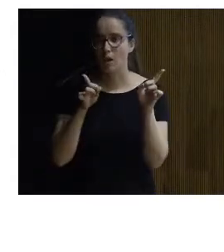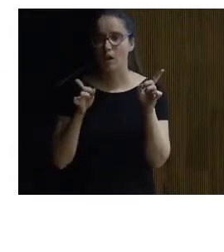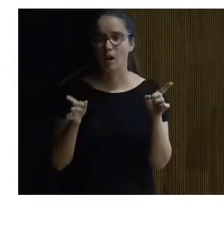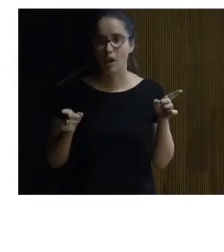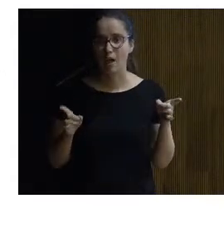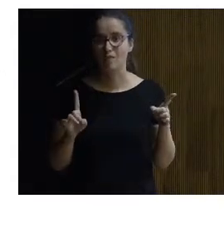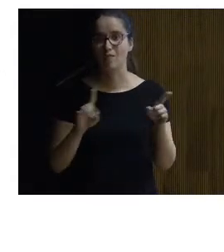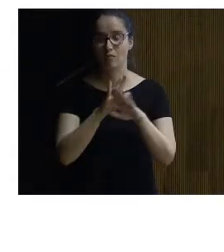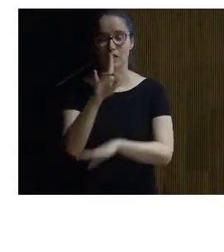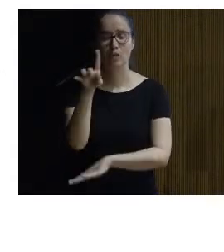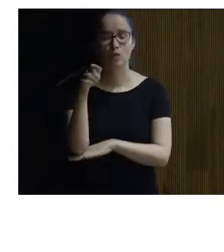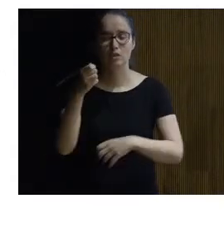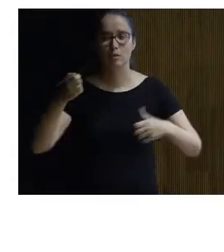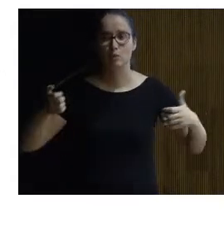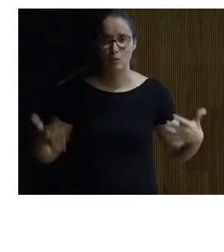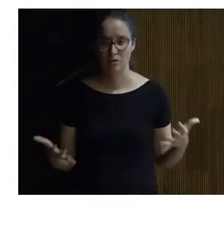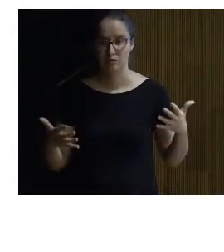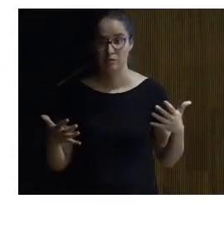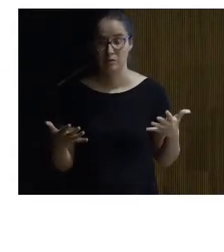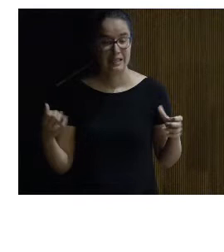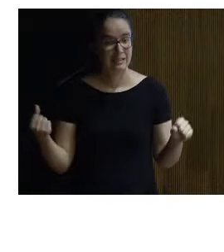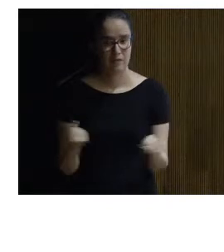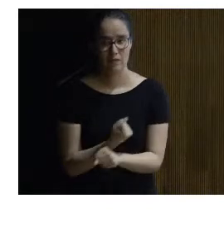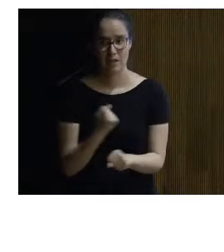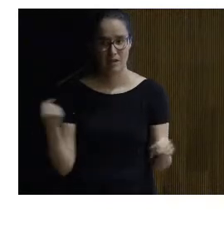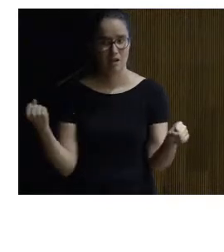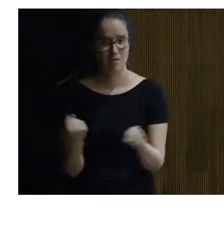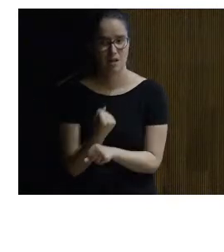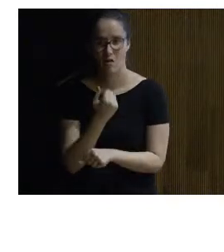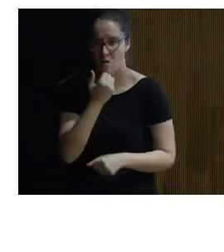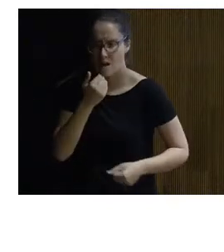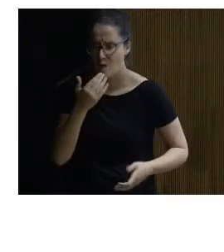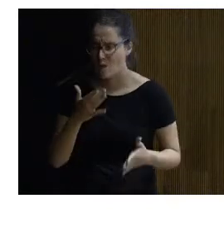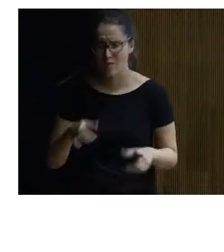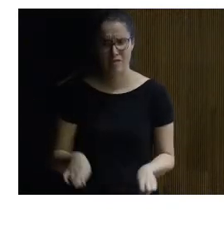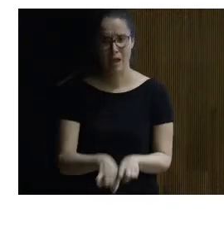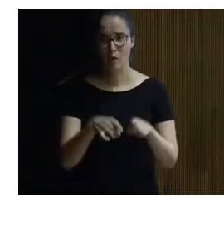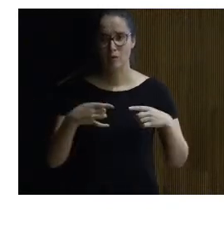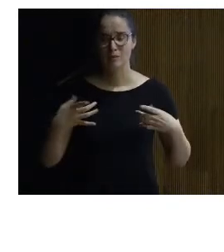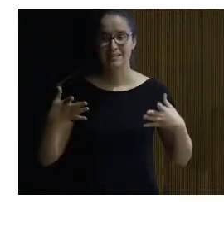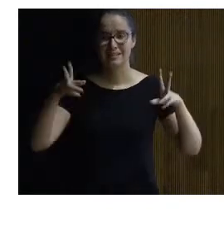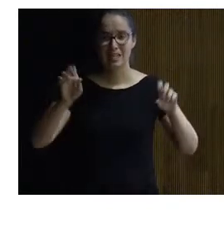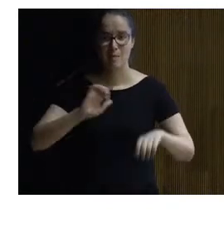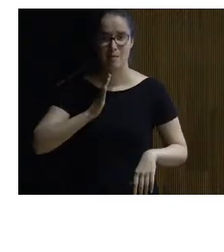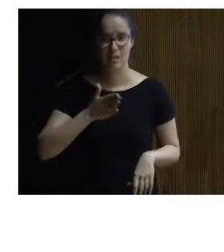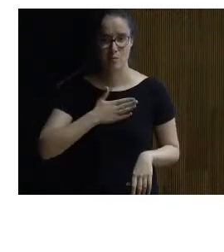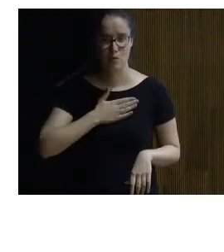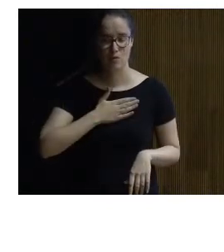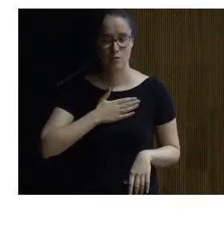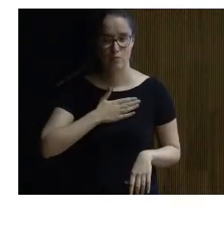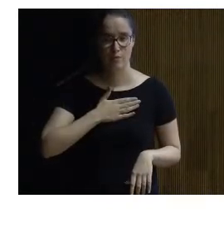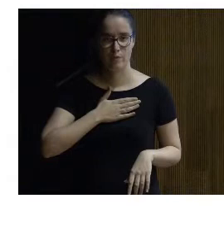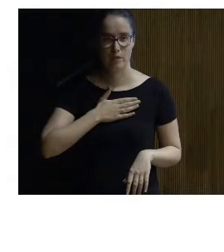lo que van a conseguir al final es que el trabajo cualquier actuación que podamos hacer en el patrimonio pues sea